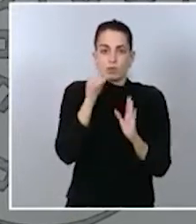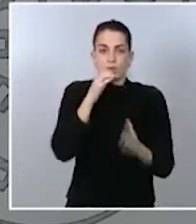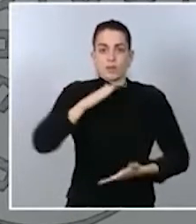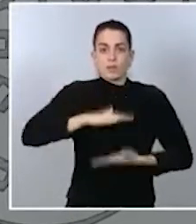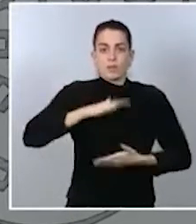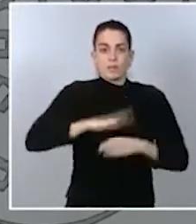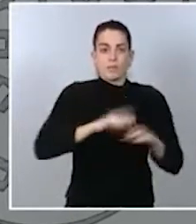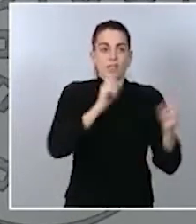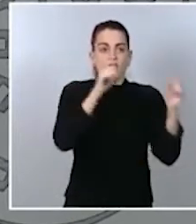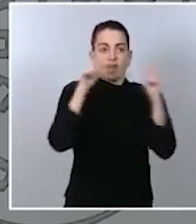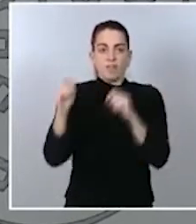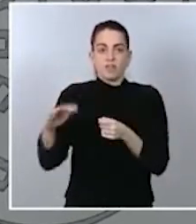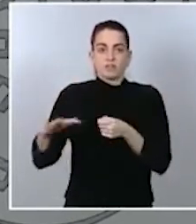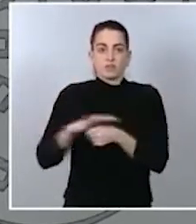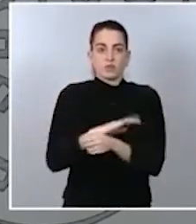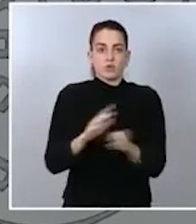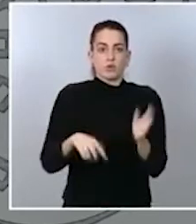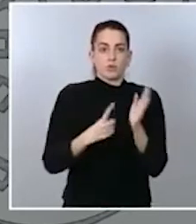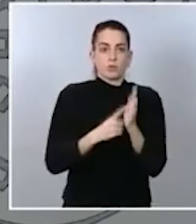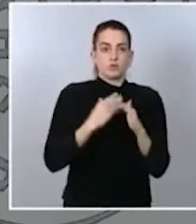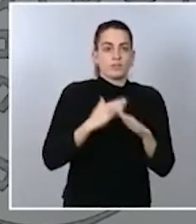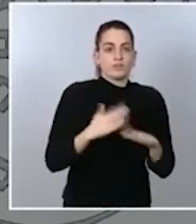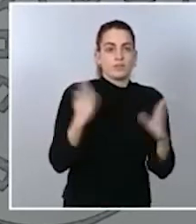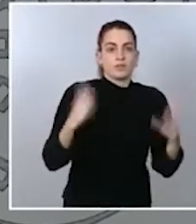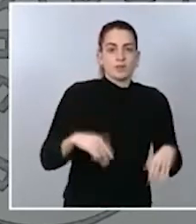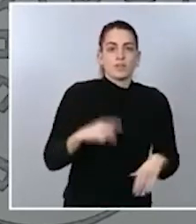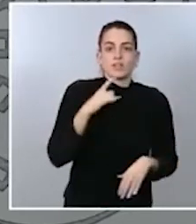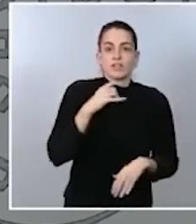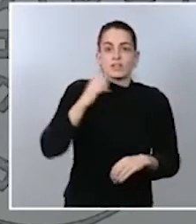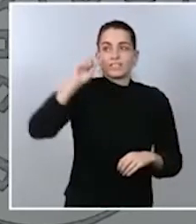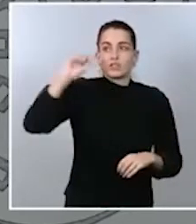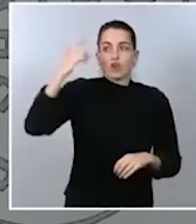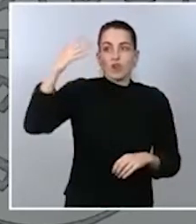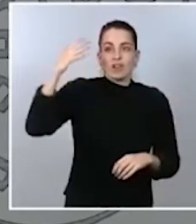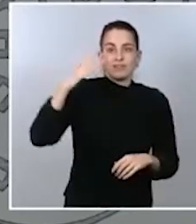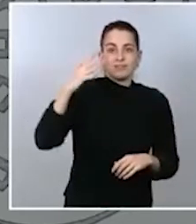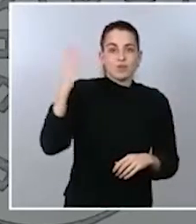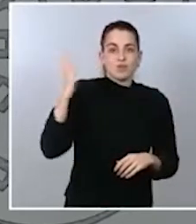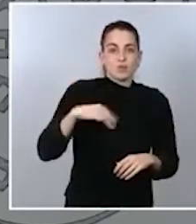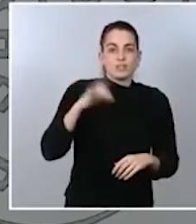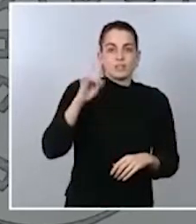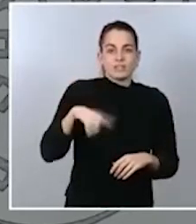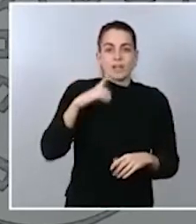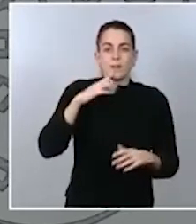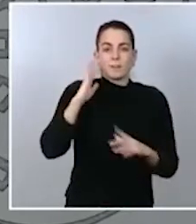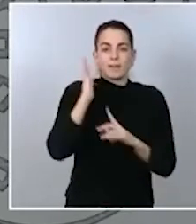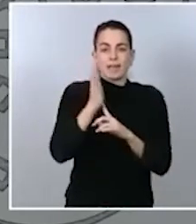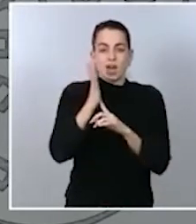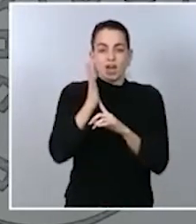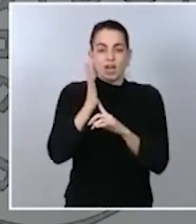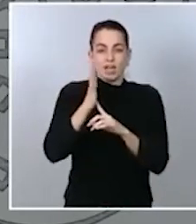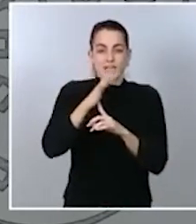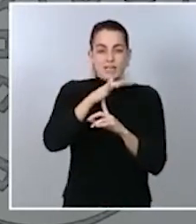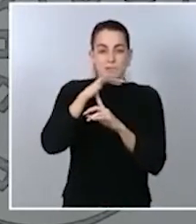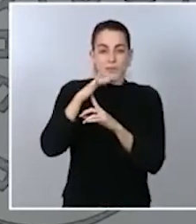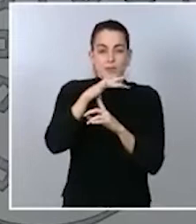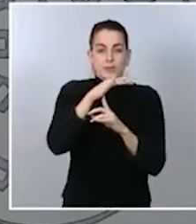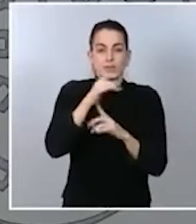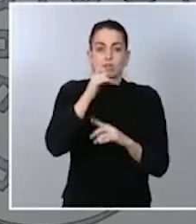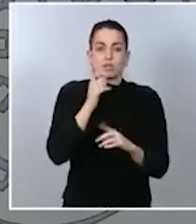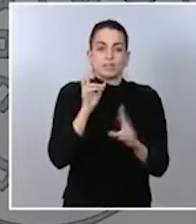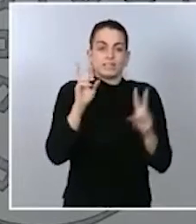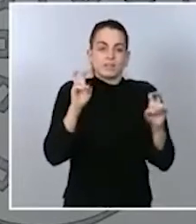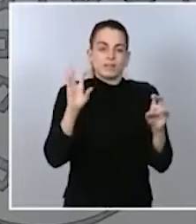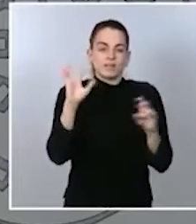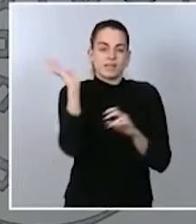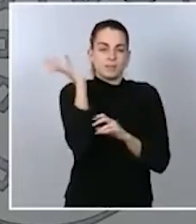de las energías renovables, concretamente la energía solar o las energías eólicas, por cuestiones también climatológicas, y por